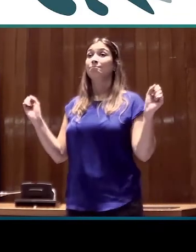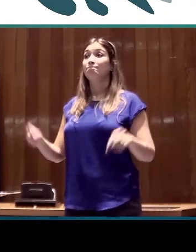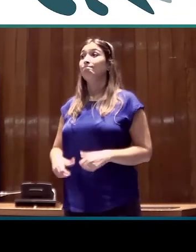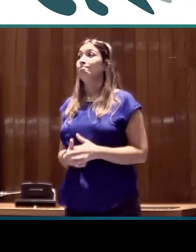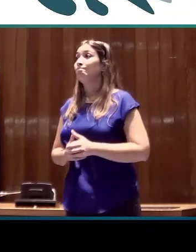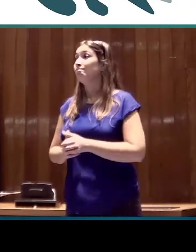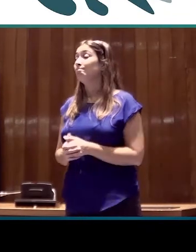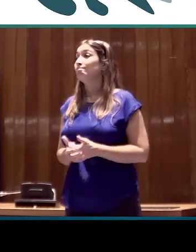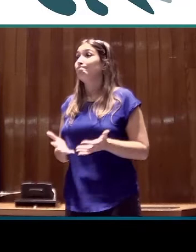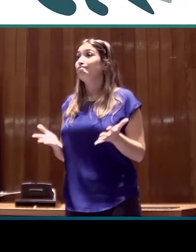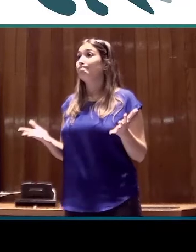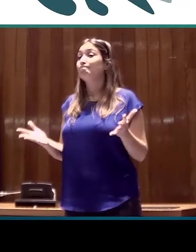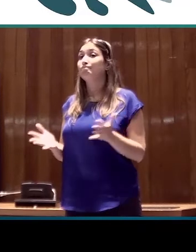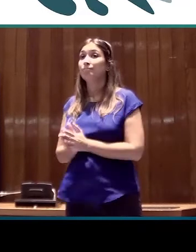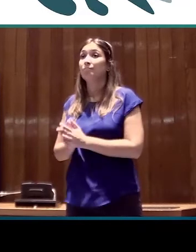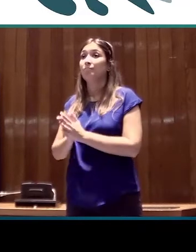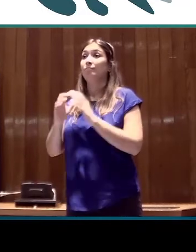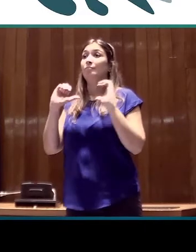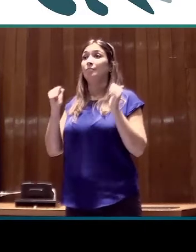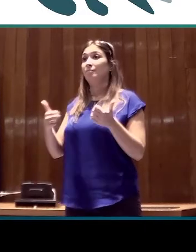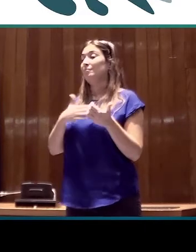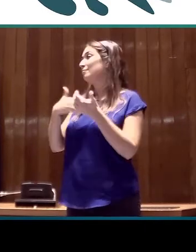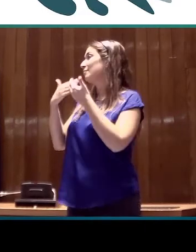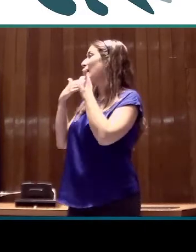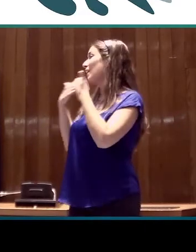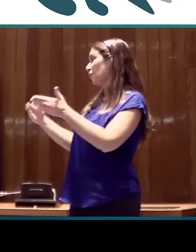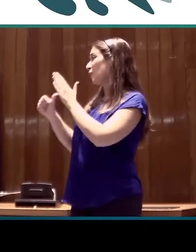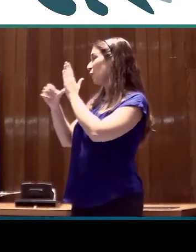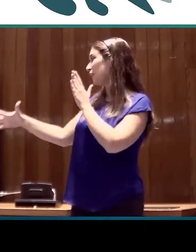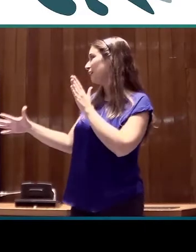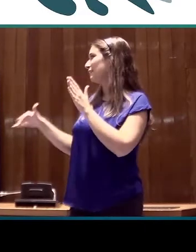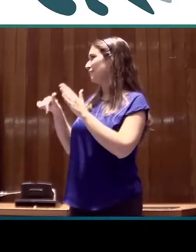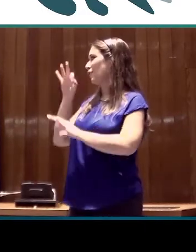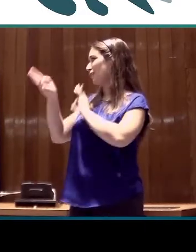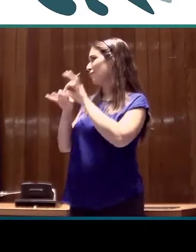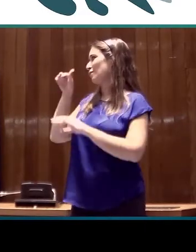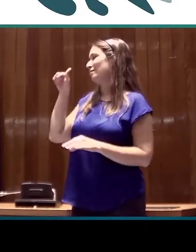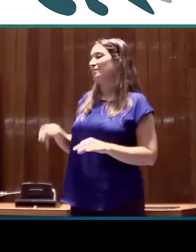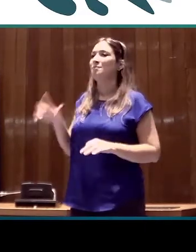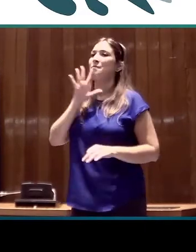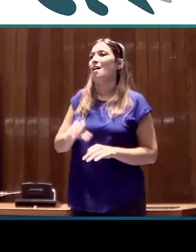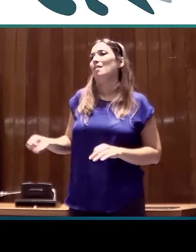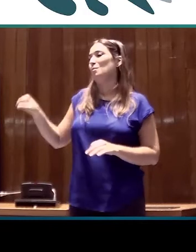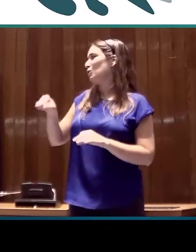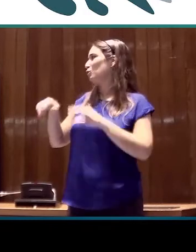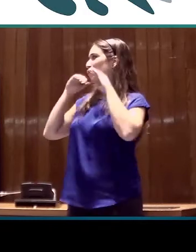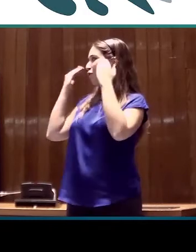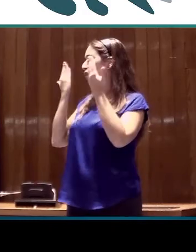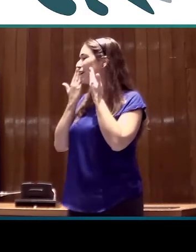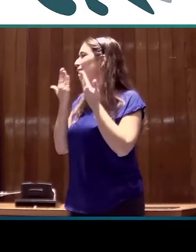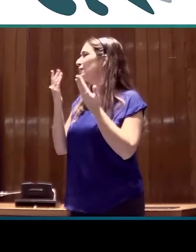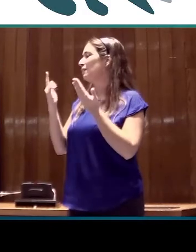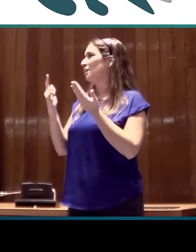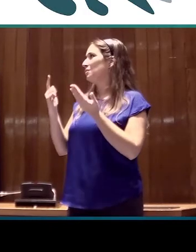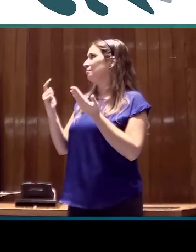Vale, en primer lugar quería agradecer al CENELSE, la organización de este maravilloso congreso, darme la